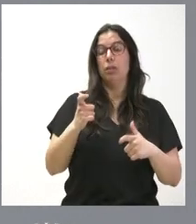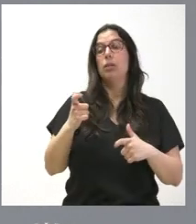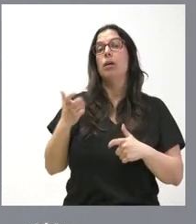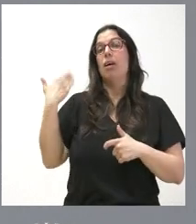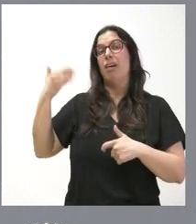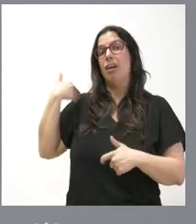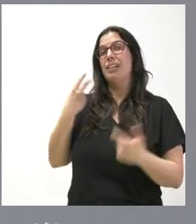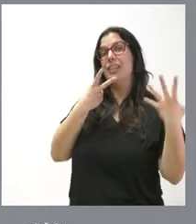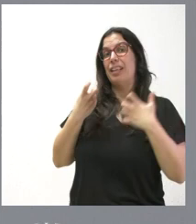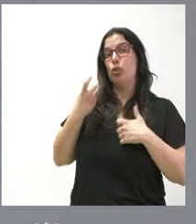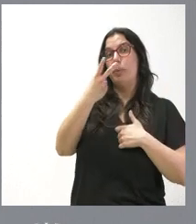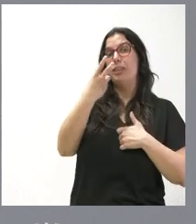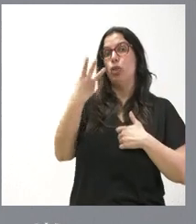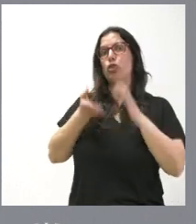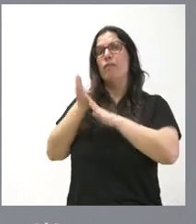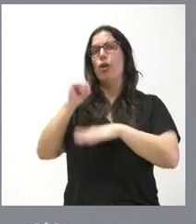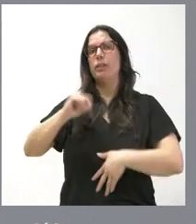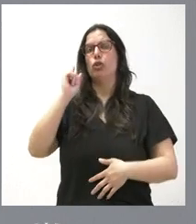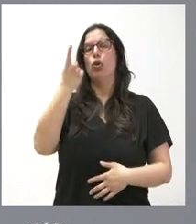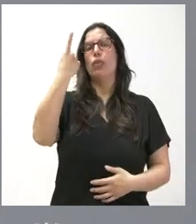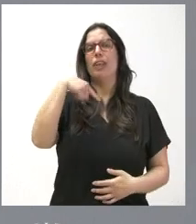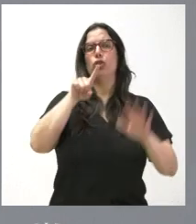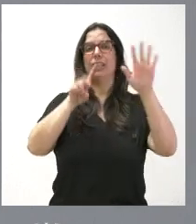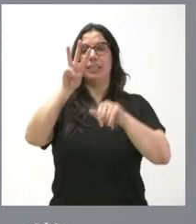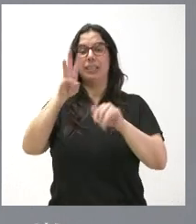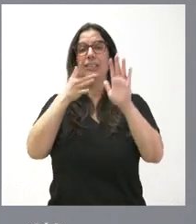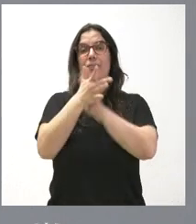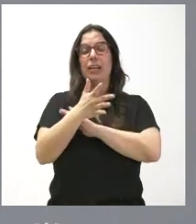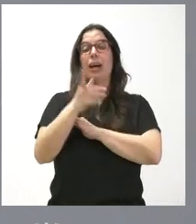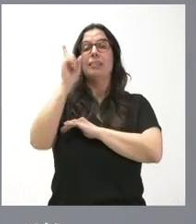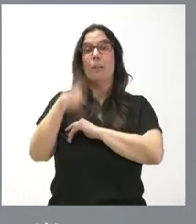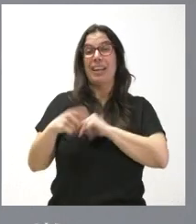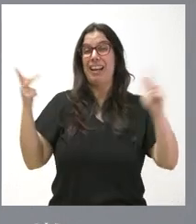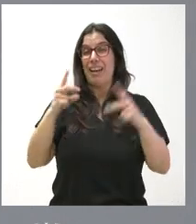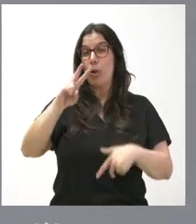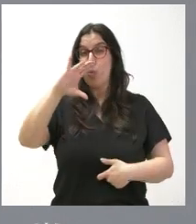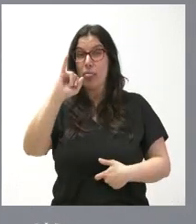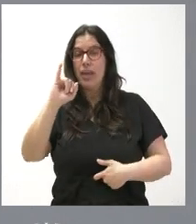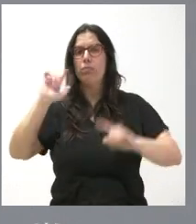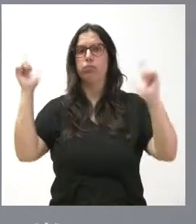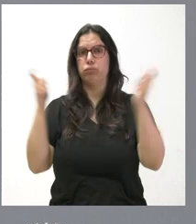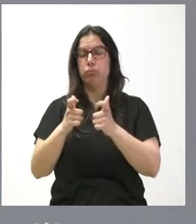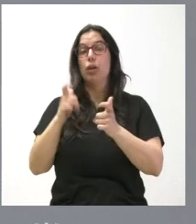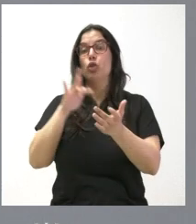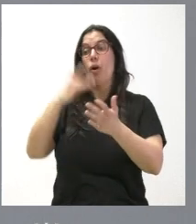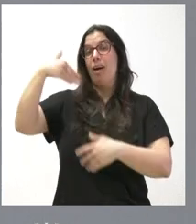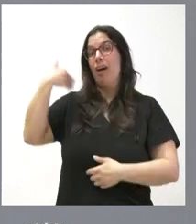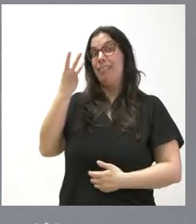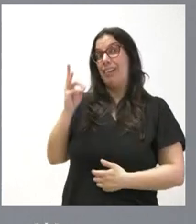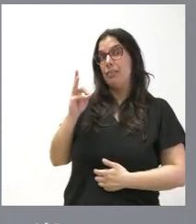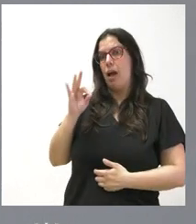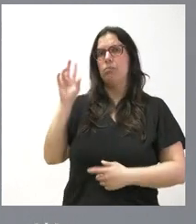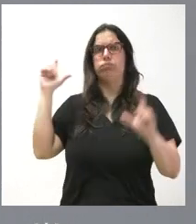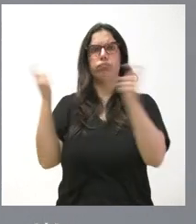163 y disminuyó un 93% los ingresos en UCI, que pasaron de 30 a 2.